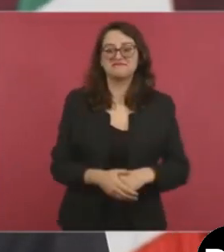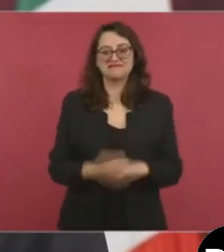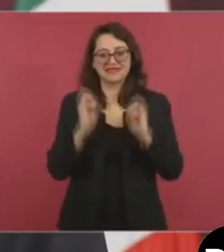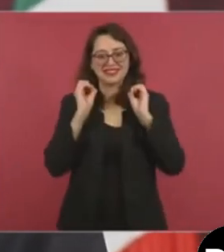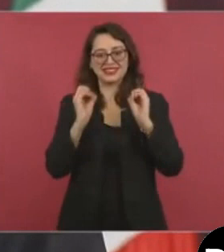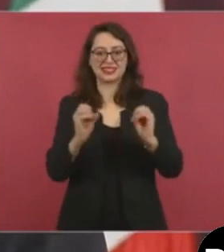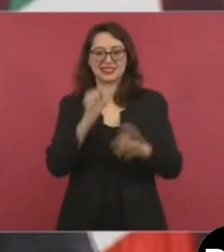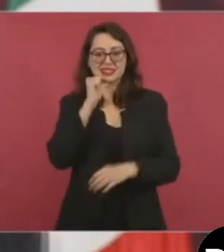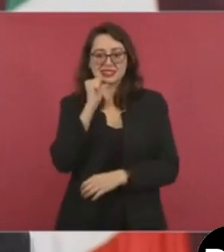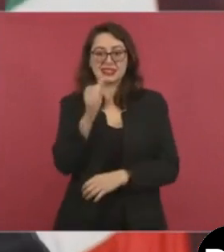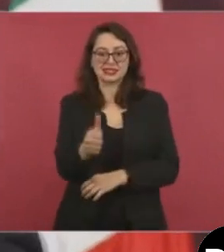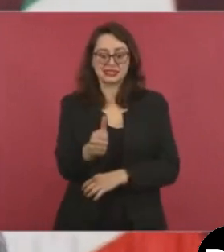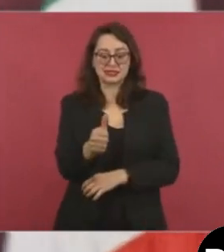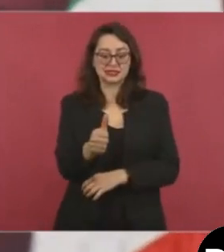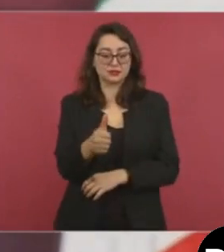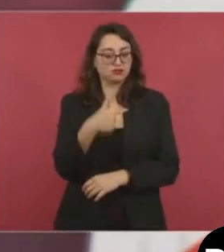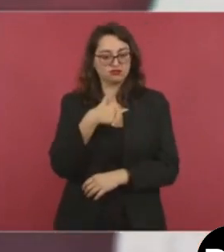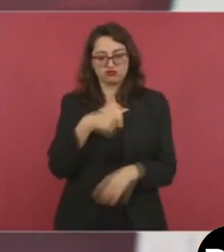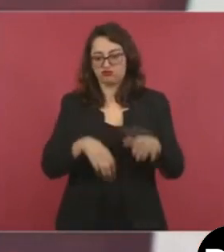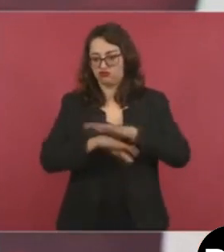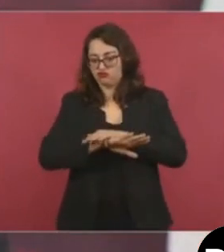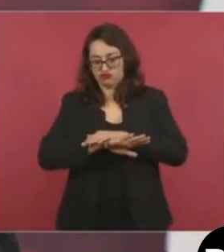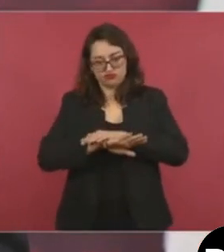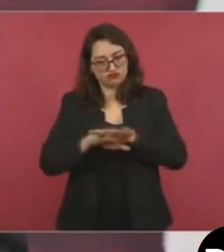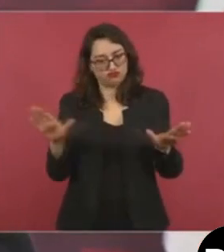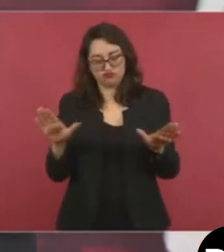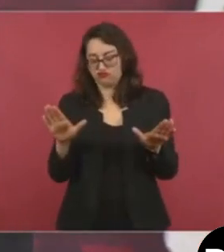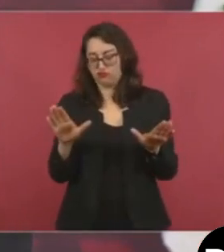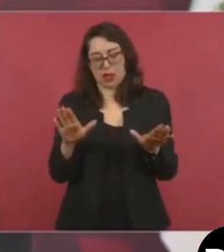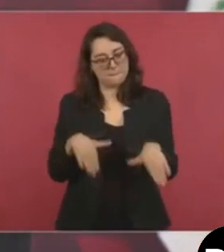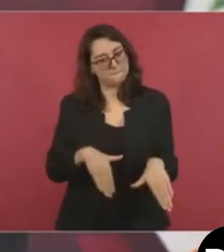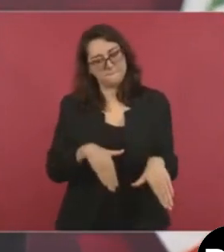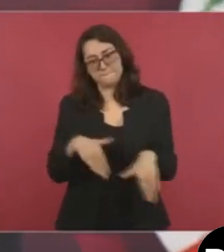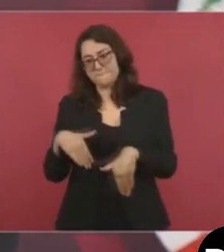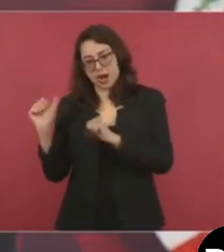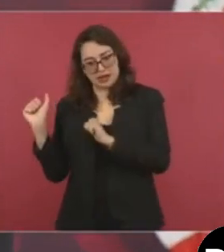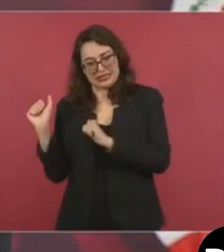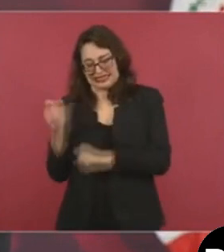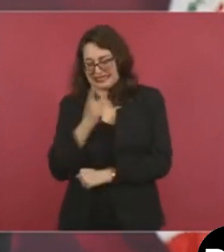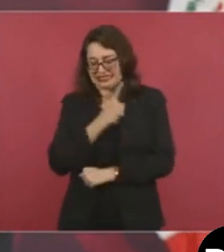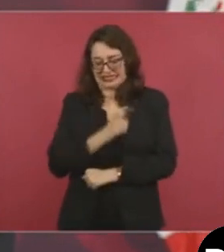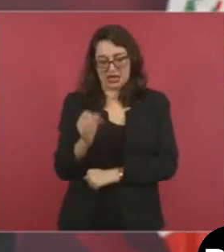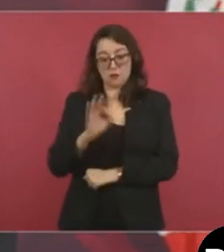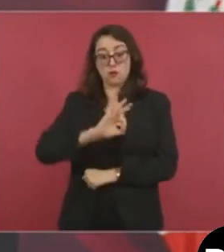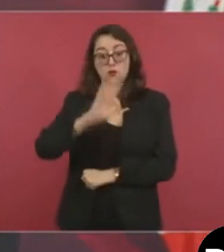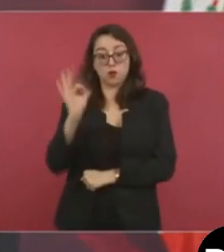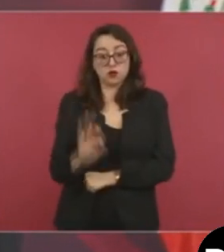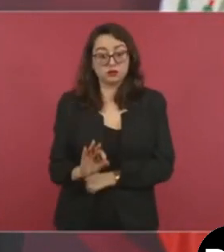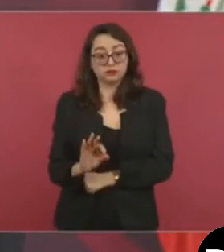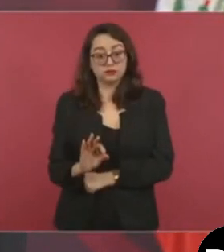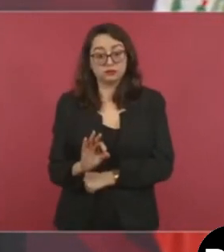No voy a tener comunicación